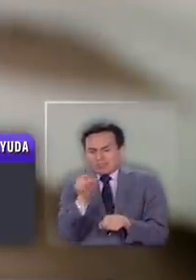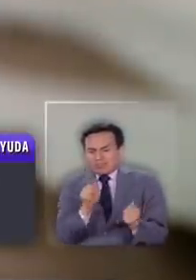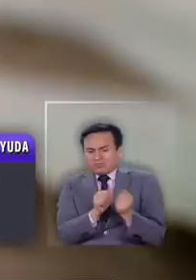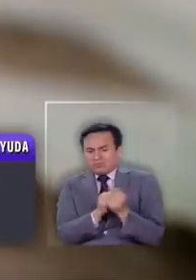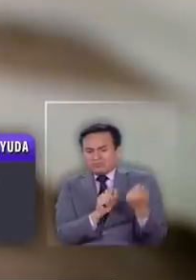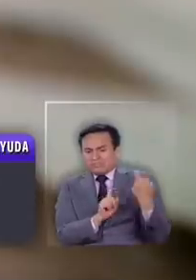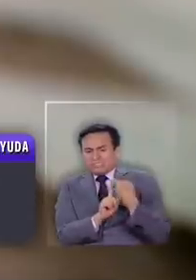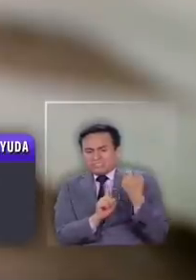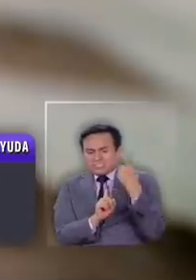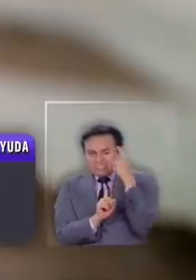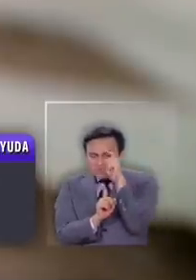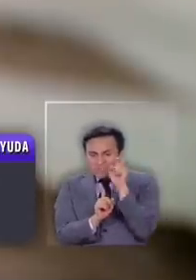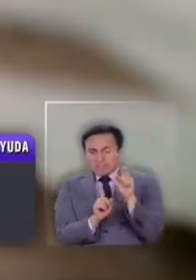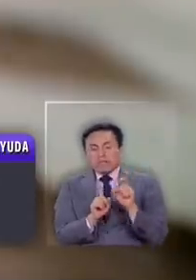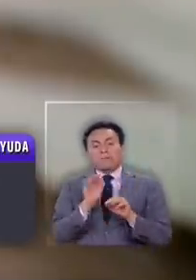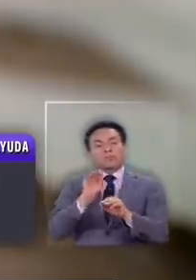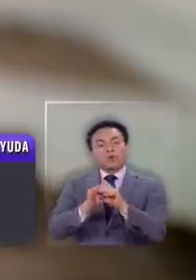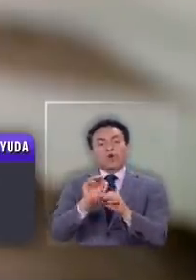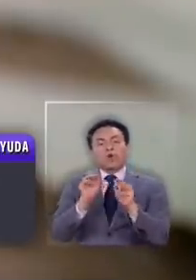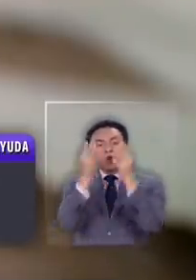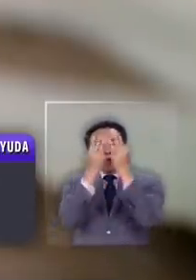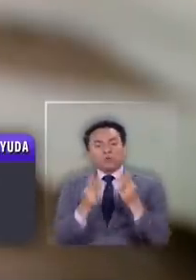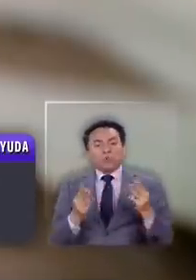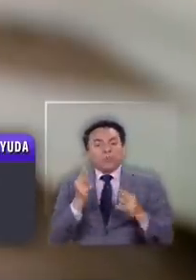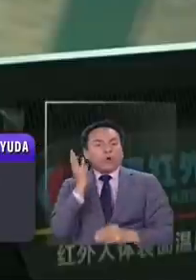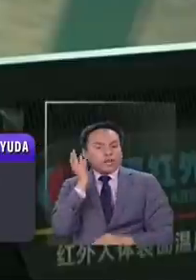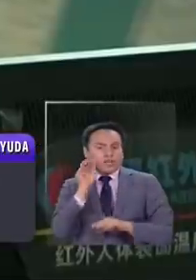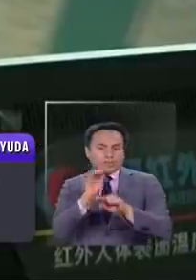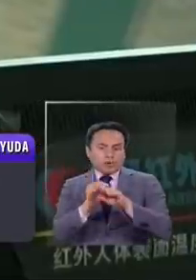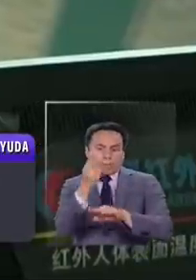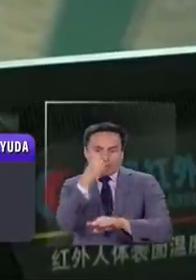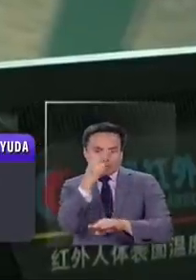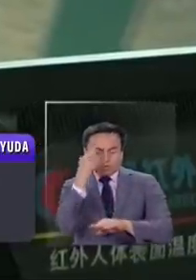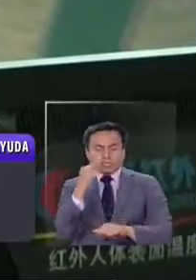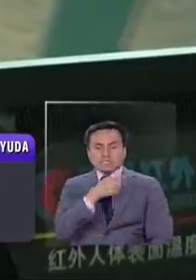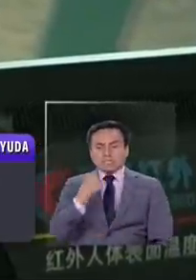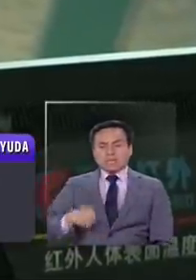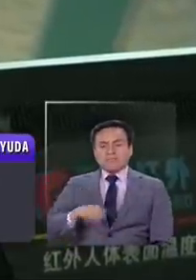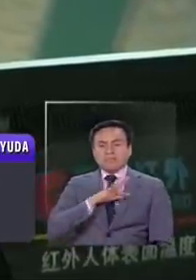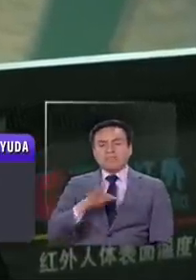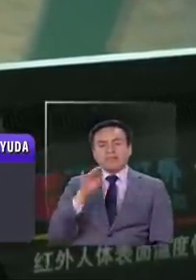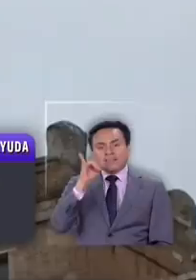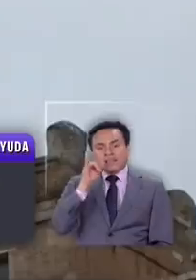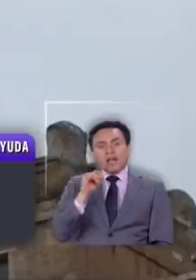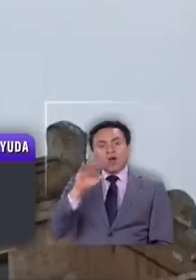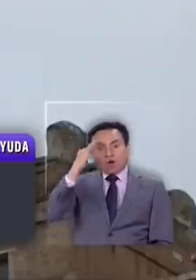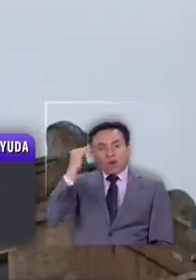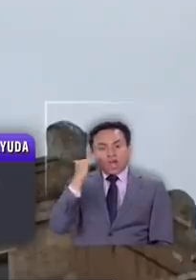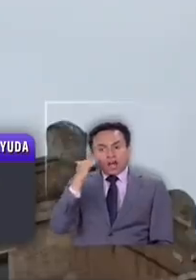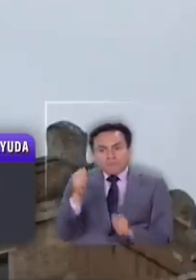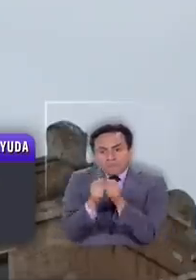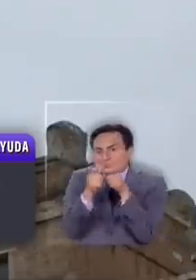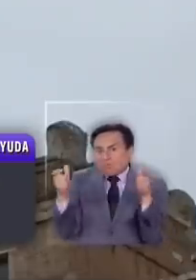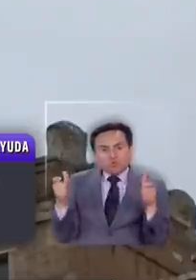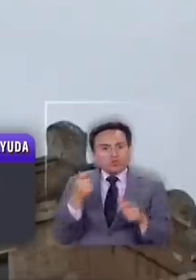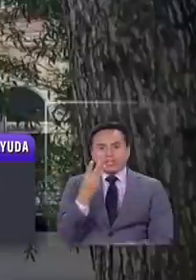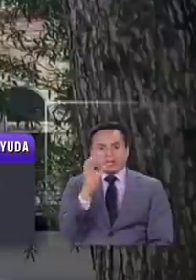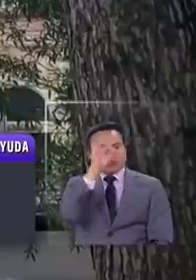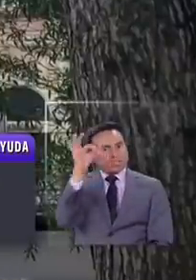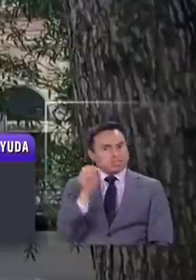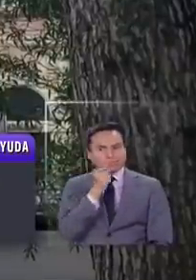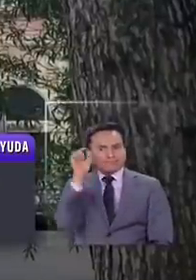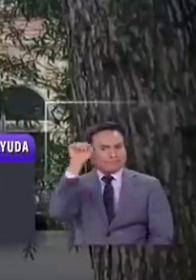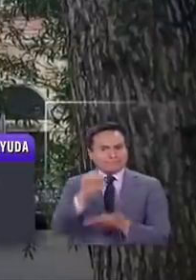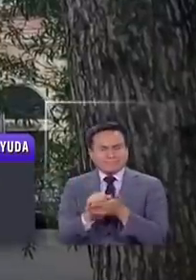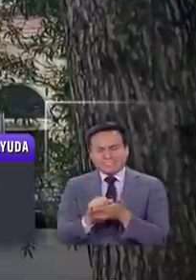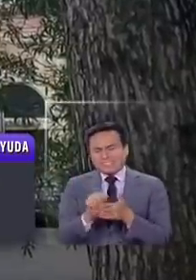Un escenario que advirtió ONU Mujeres al comienzo de marzo y que en China, Francia, Italia y Corea ha mostrado un aumento de hasta el 30% en